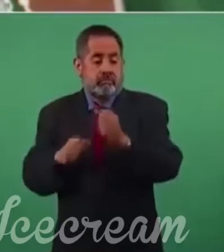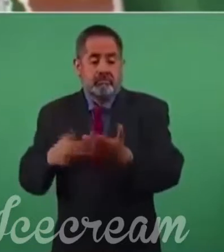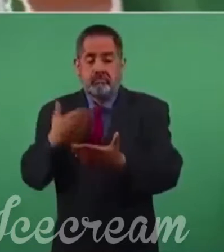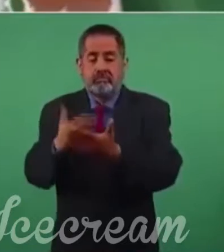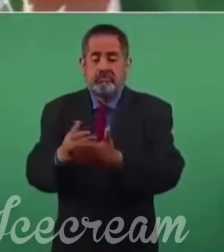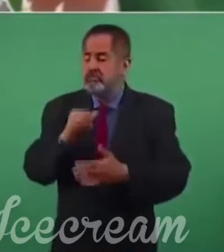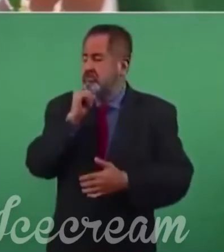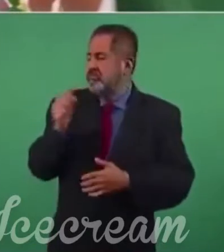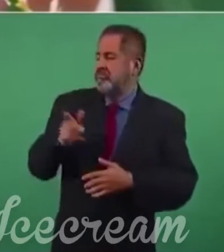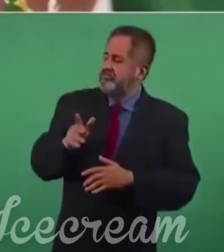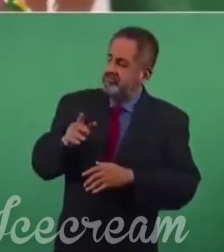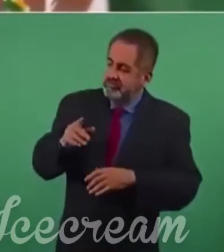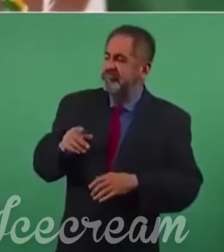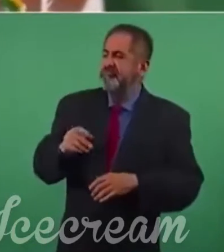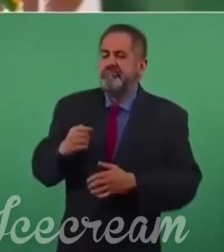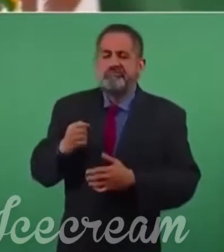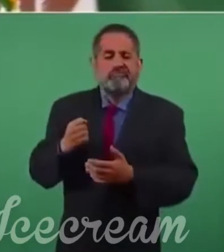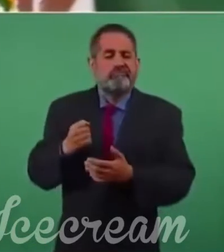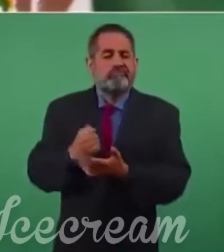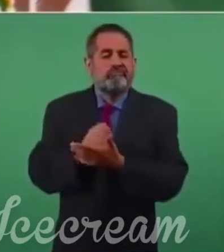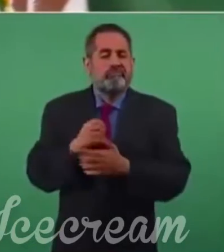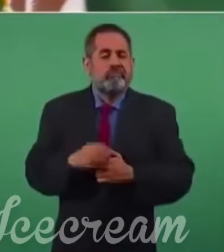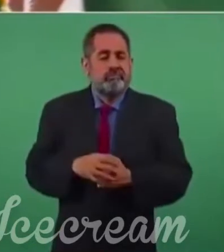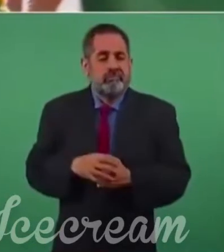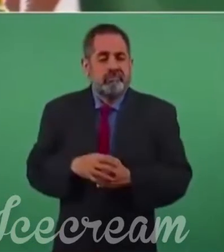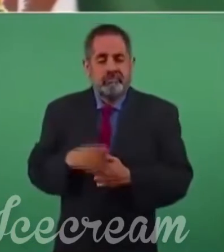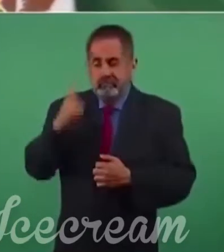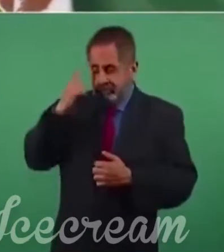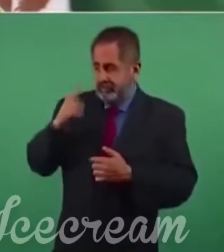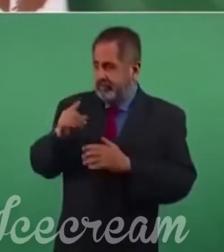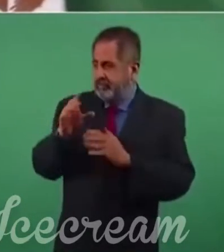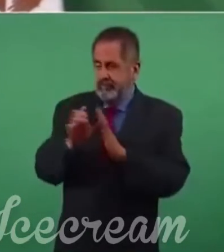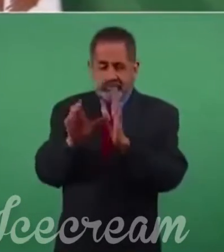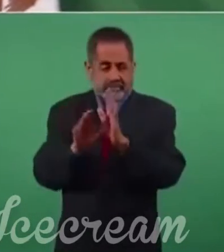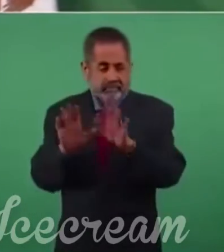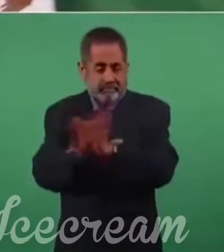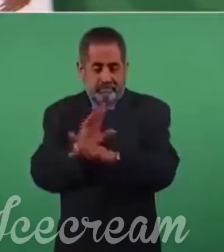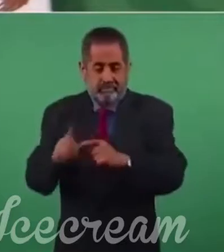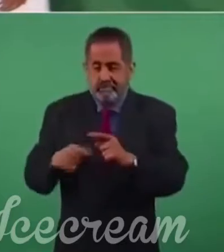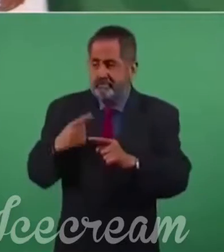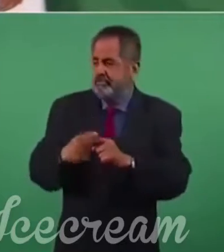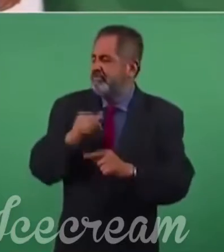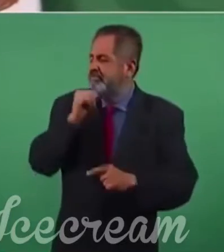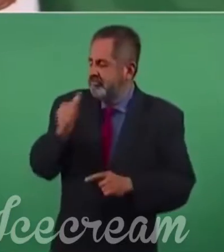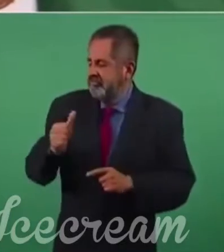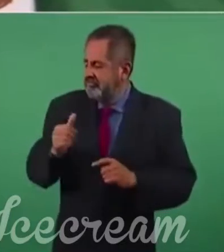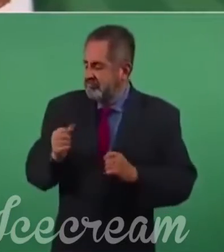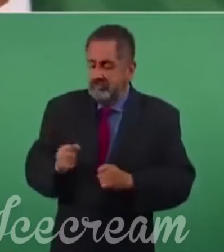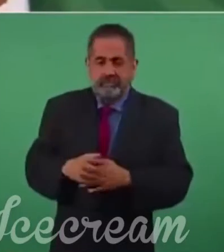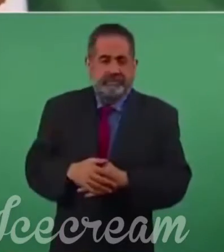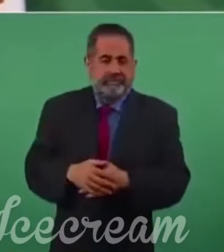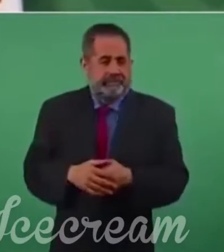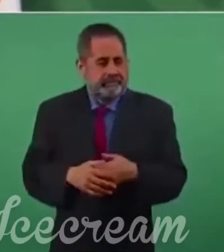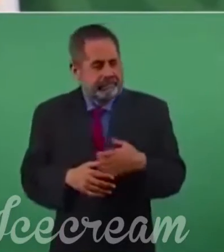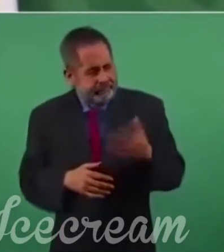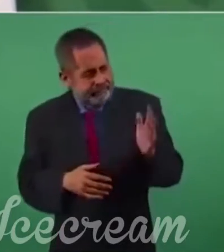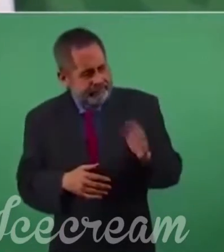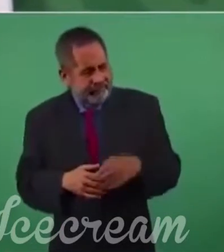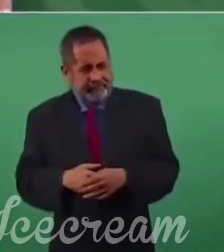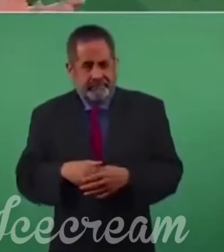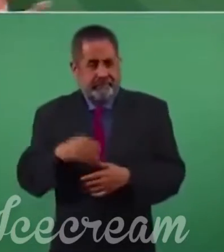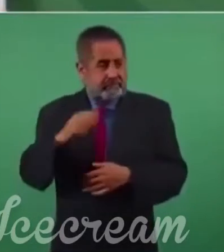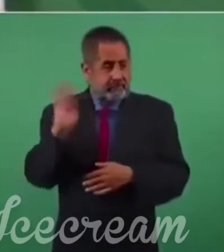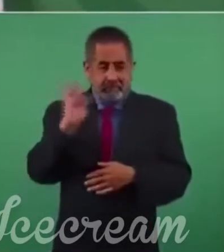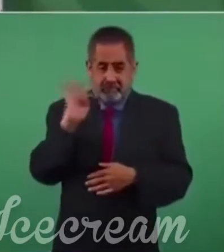titular del Ejecutivo, el Presidente, iniciativas para reformas constitucionales. Si son necesarias,